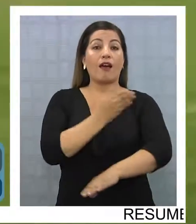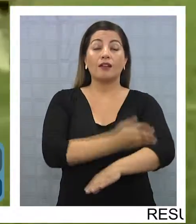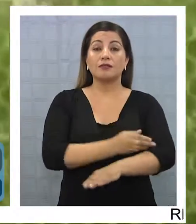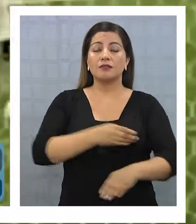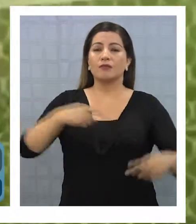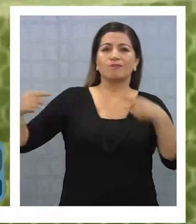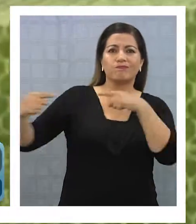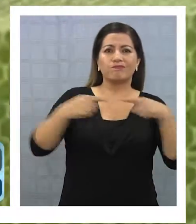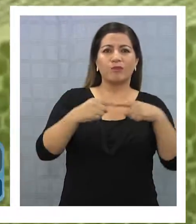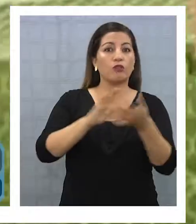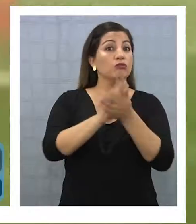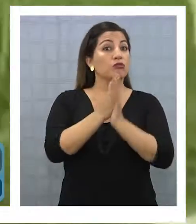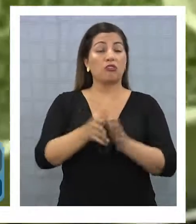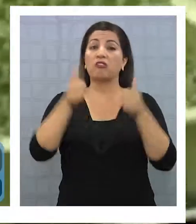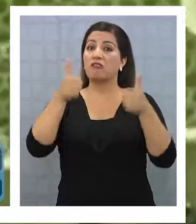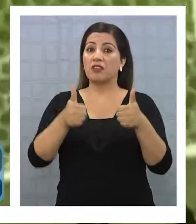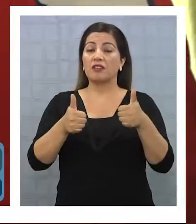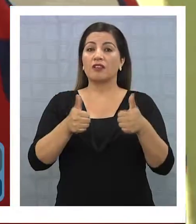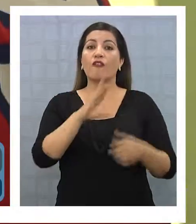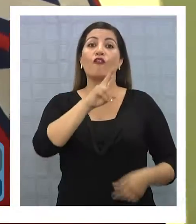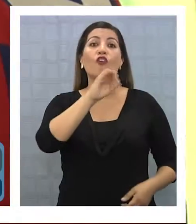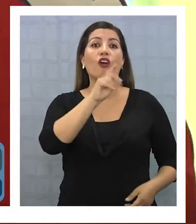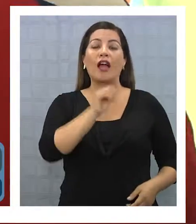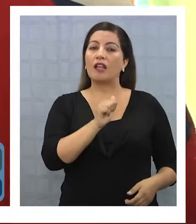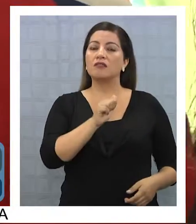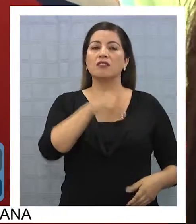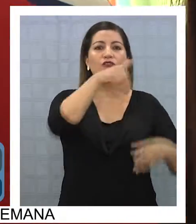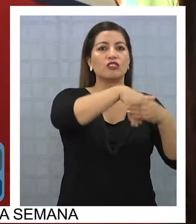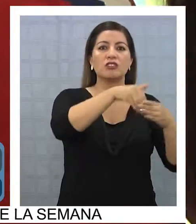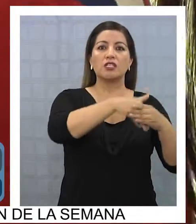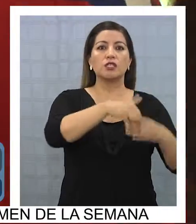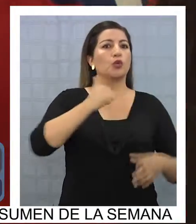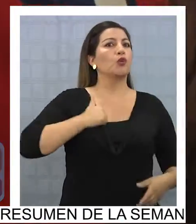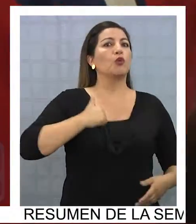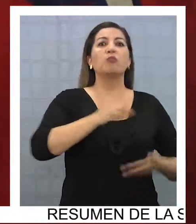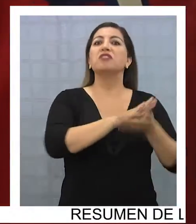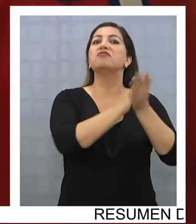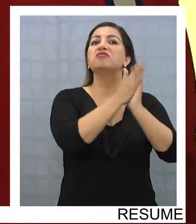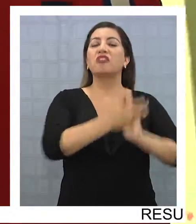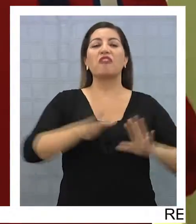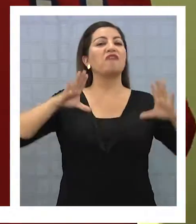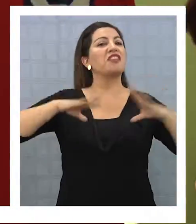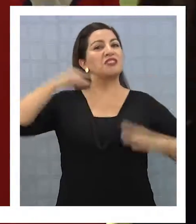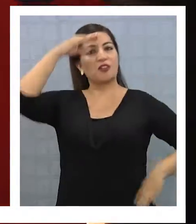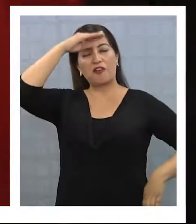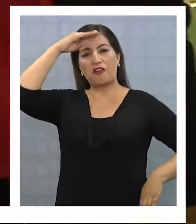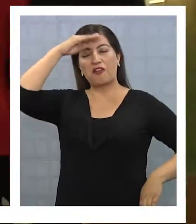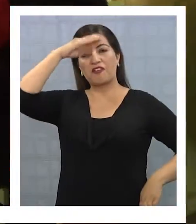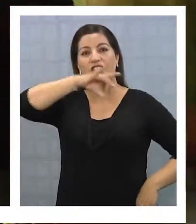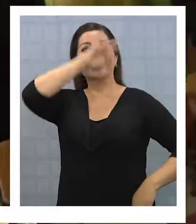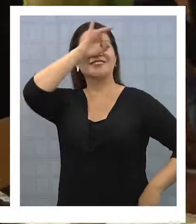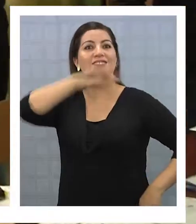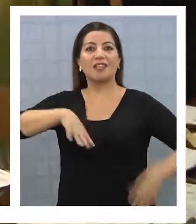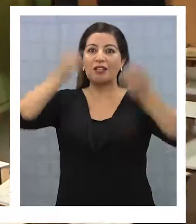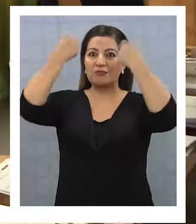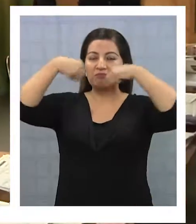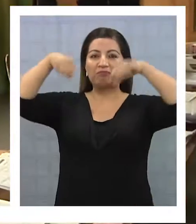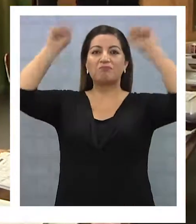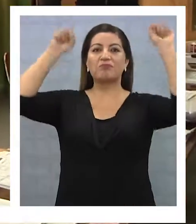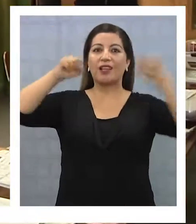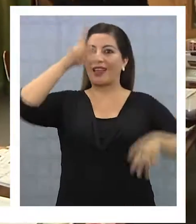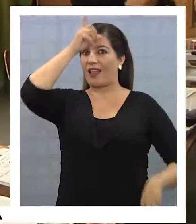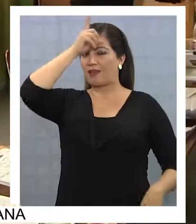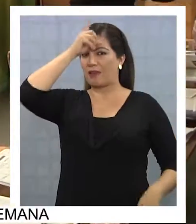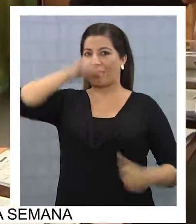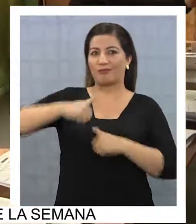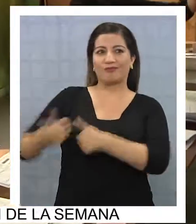del partido, todo bien, votantes y vocales cumplían con su deber cívico, felices y confiados en el triunfo de la selección sobre